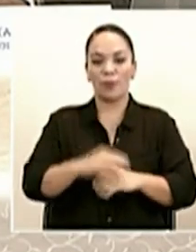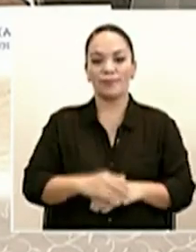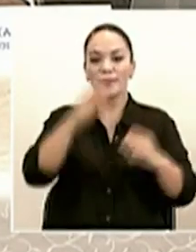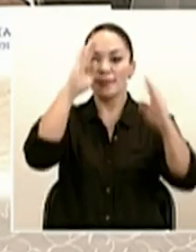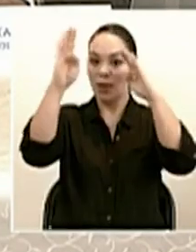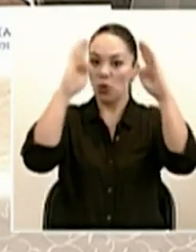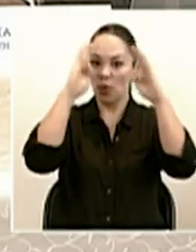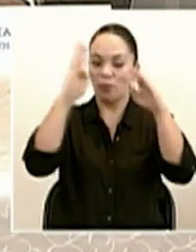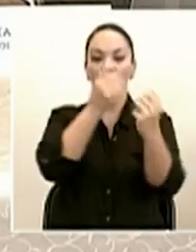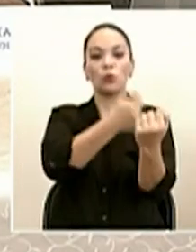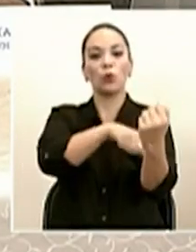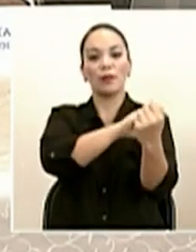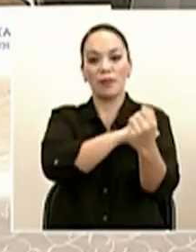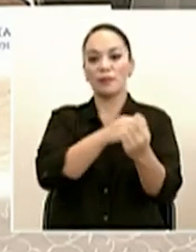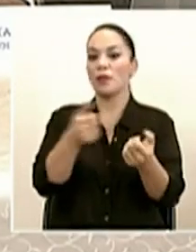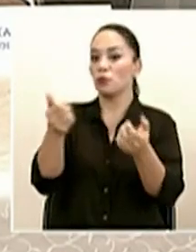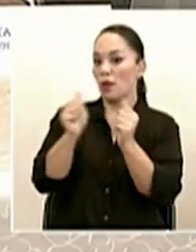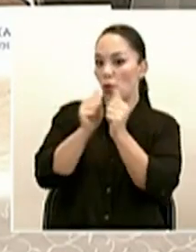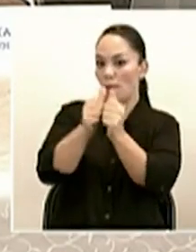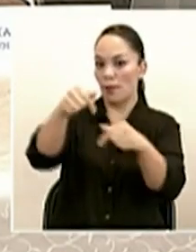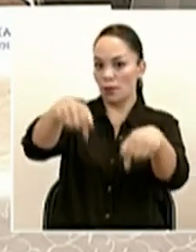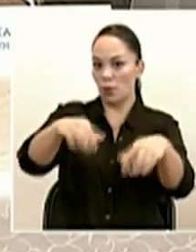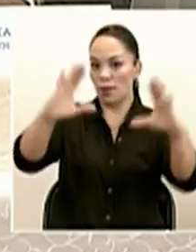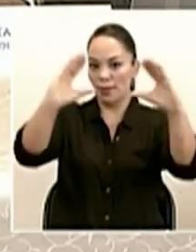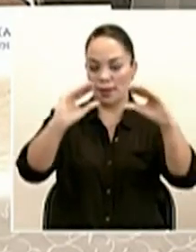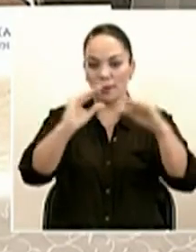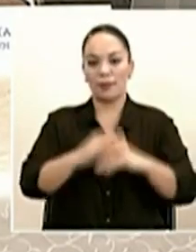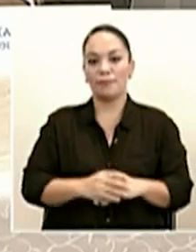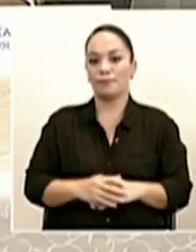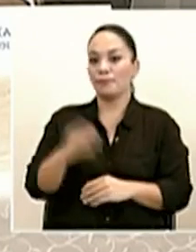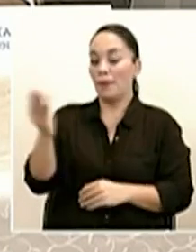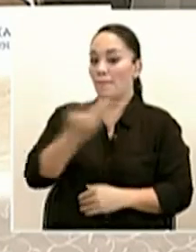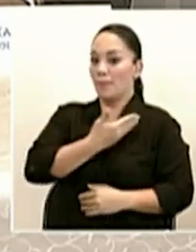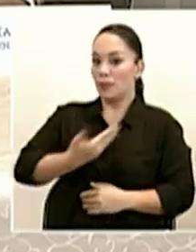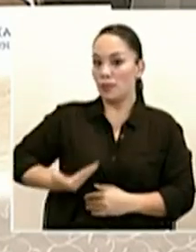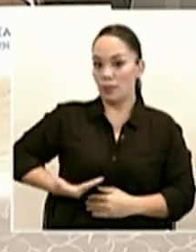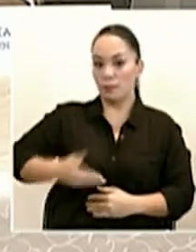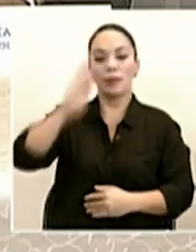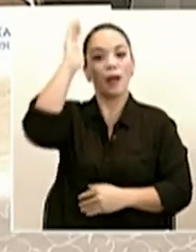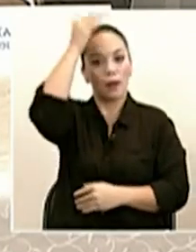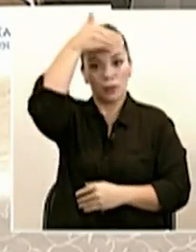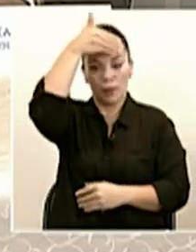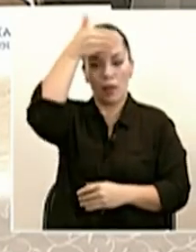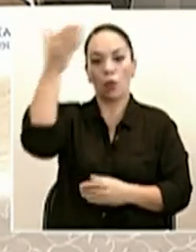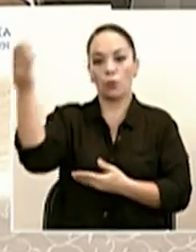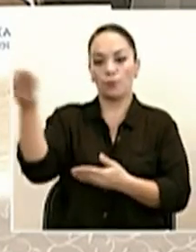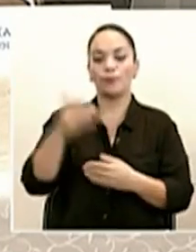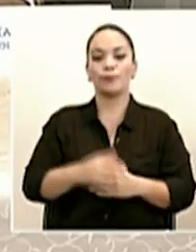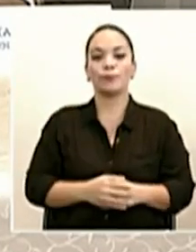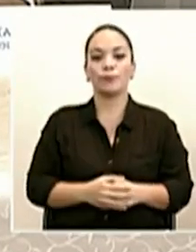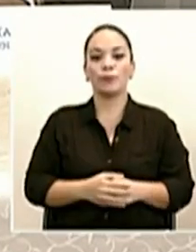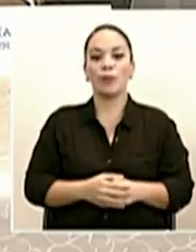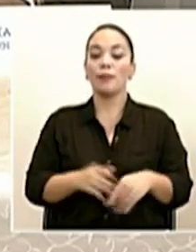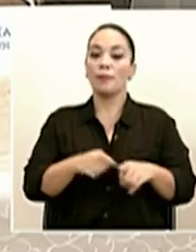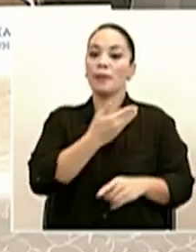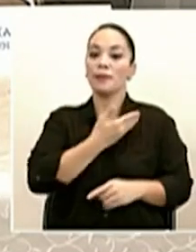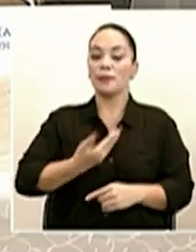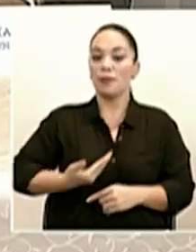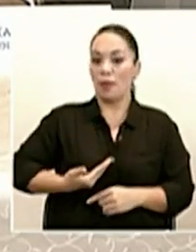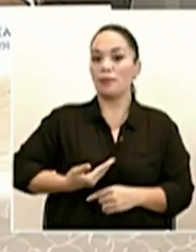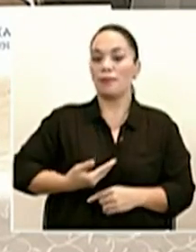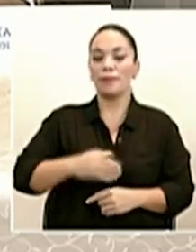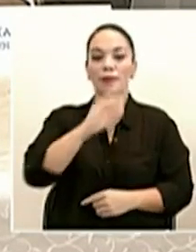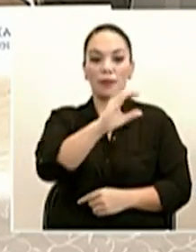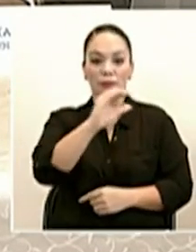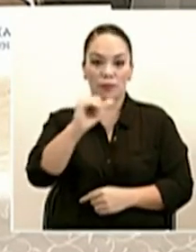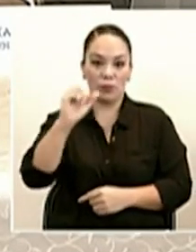Saludamos a las autoridades que nos acompañan esta tarde, el presidente de la República, Carlos Alvarado Quesada, y el presidente ejecutivo